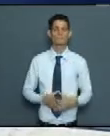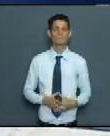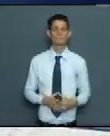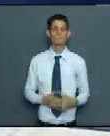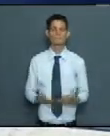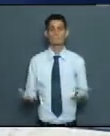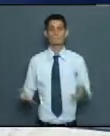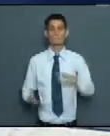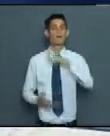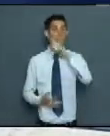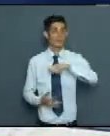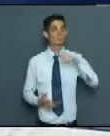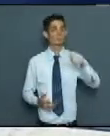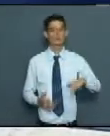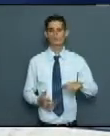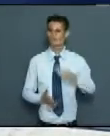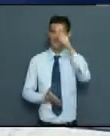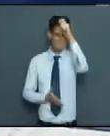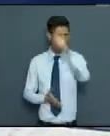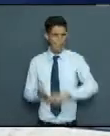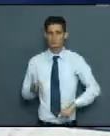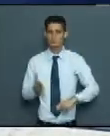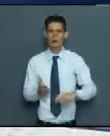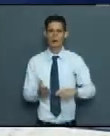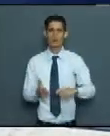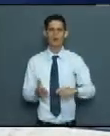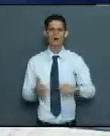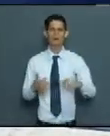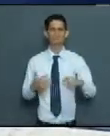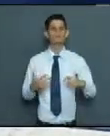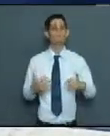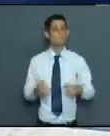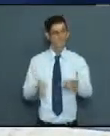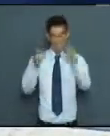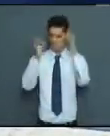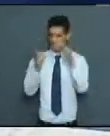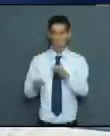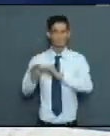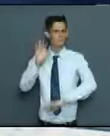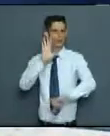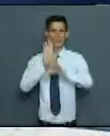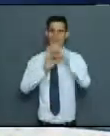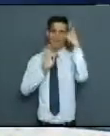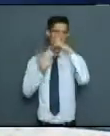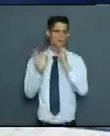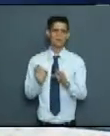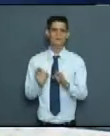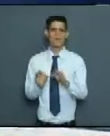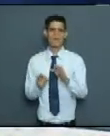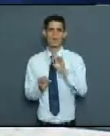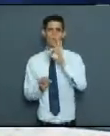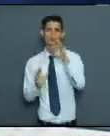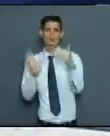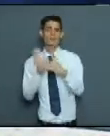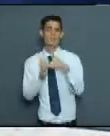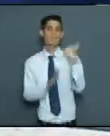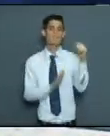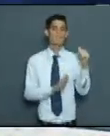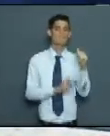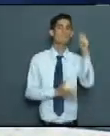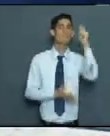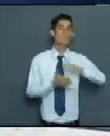que han tenido que recibir la máxima, porque realmente el decreto oscila de 8.000 a 10.000, pero hay veces que es